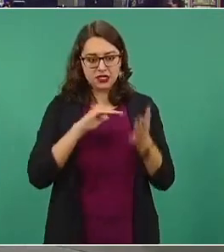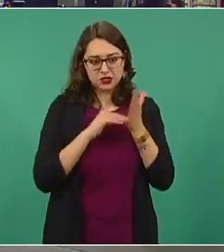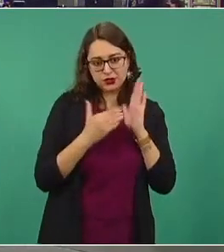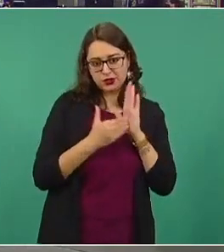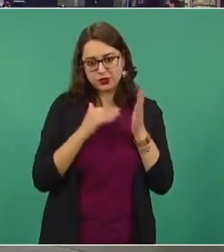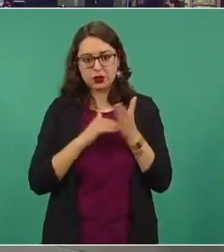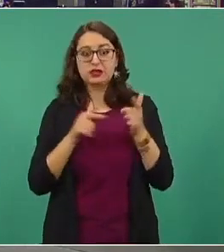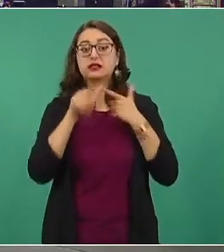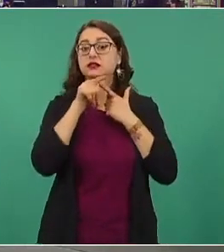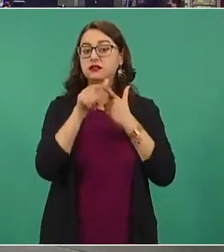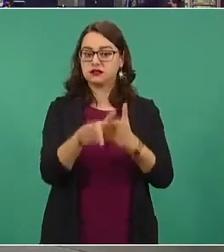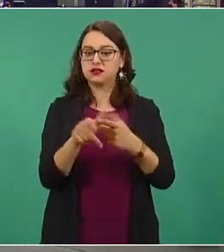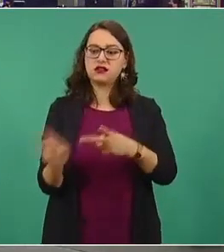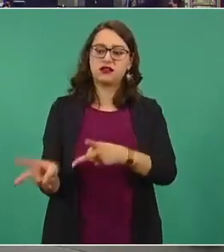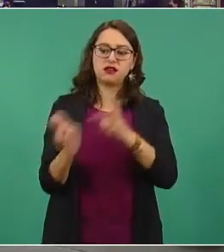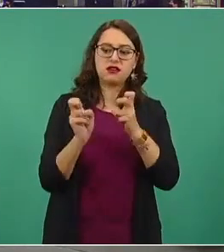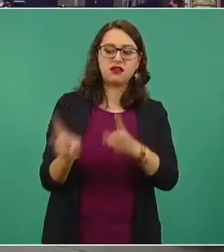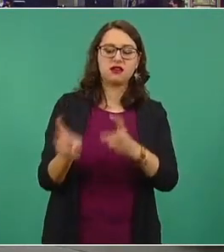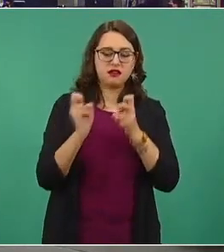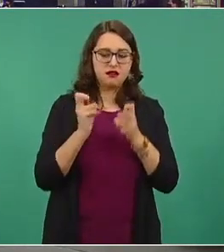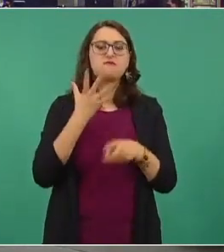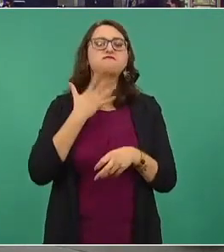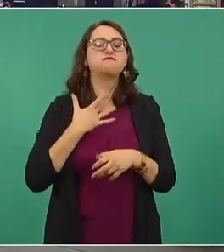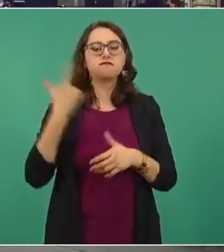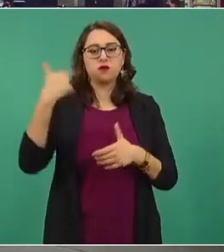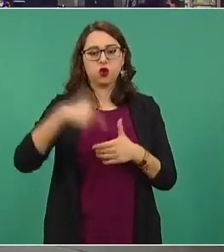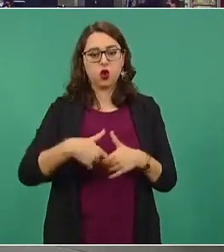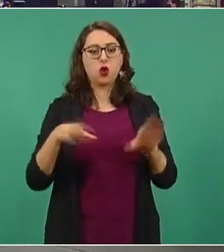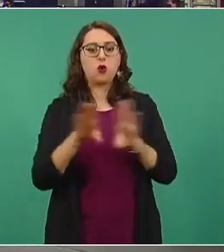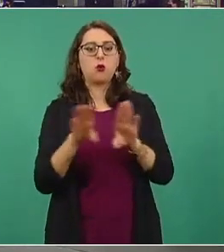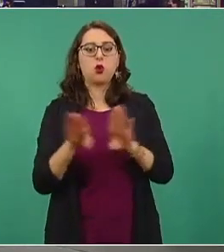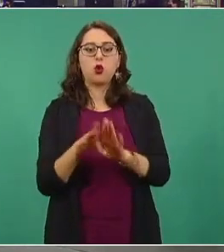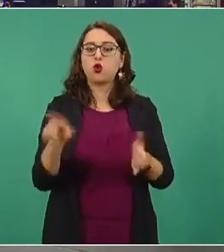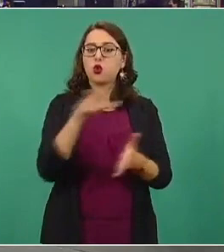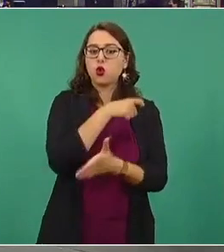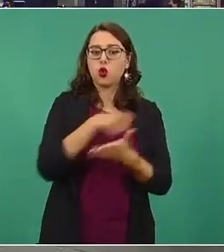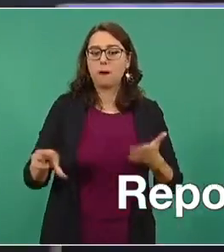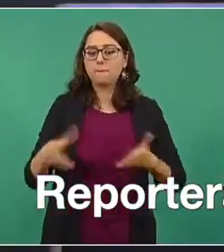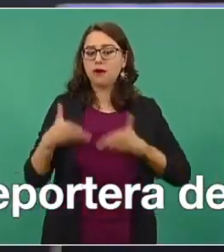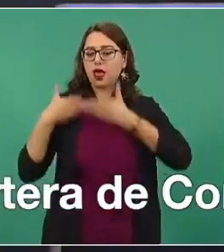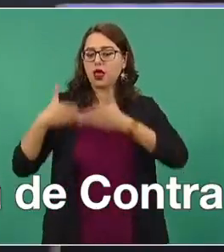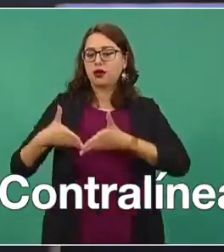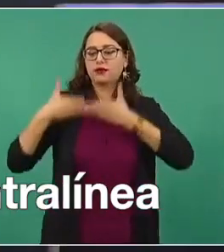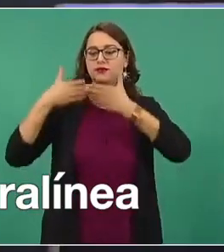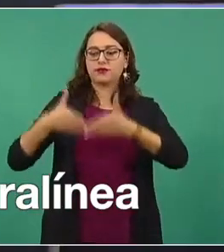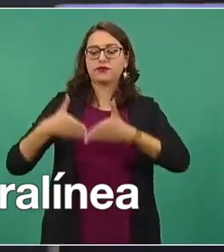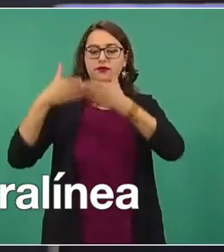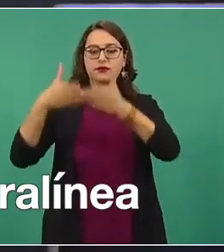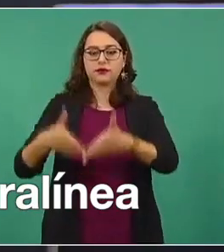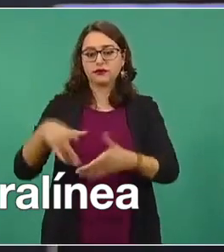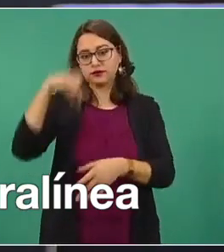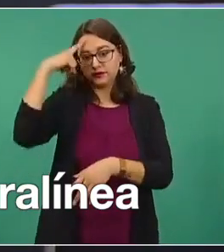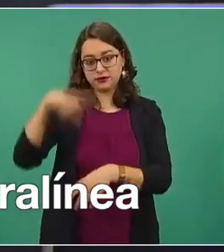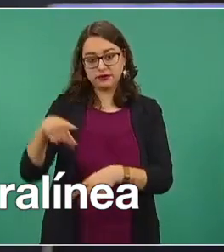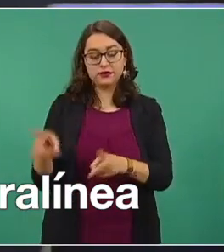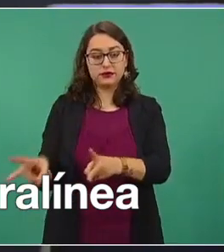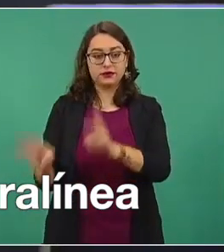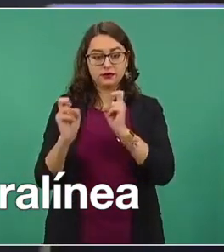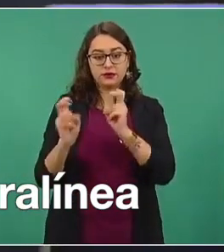emplear grandes embarcaciones para robar combustibles a petróleos mexicanos.